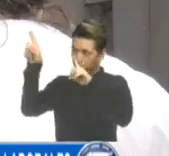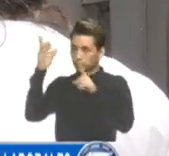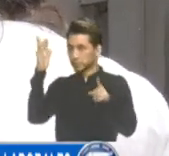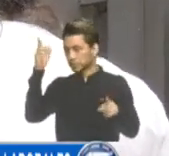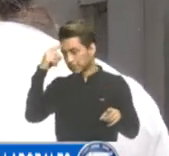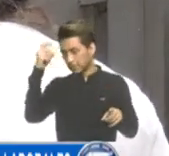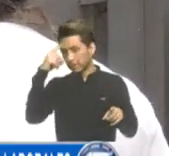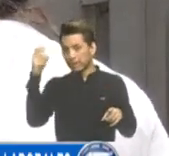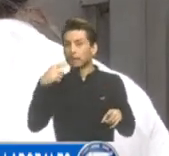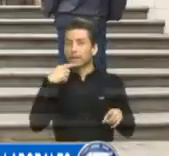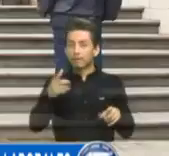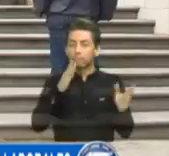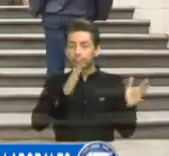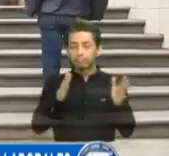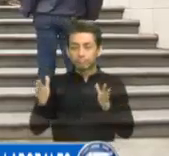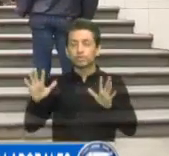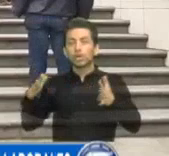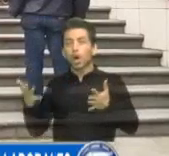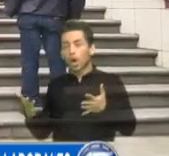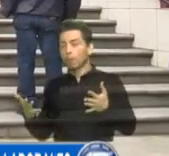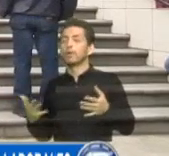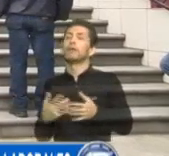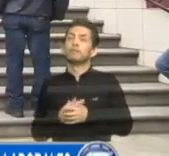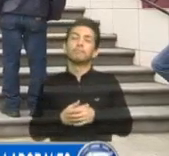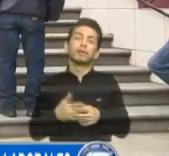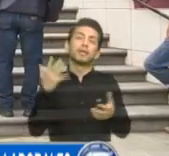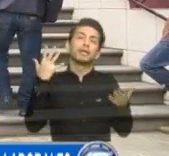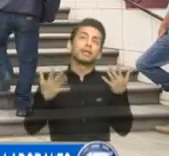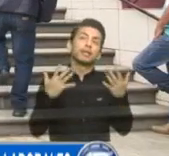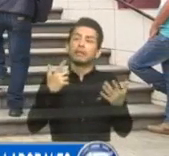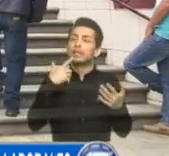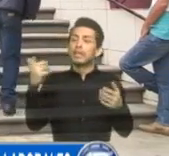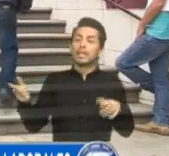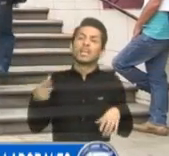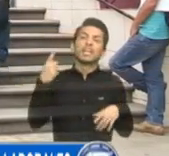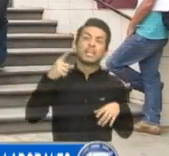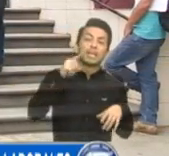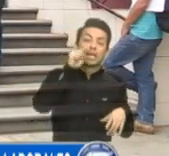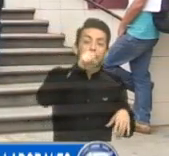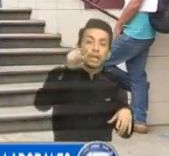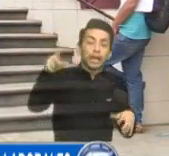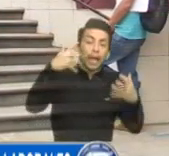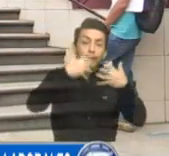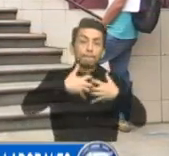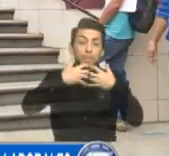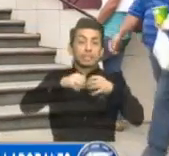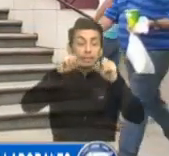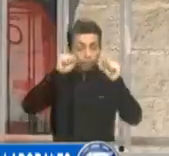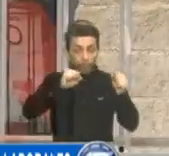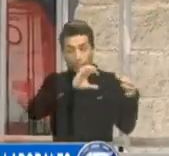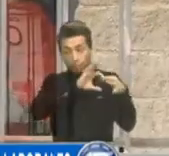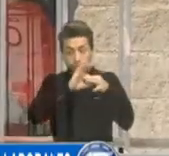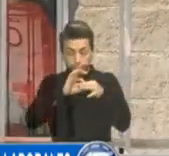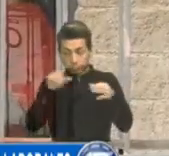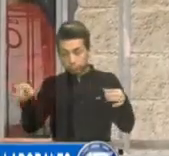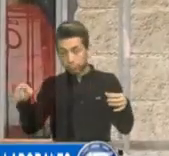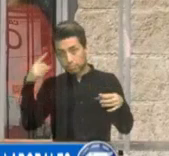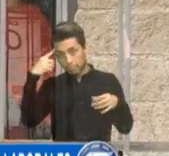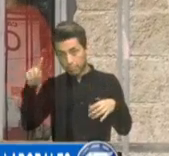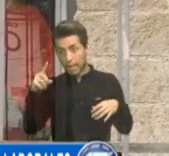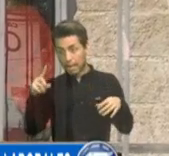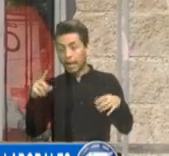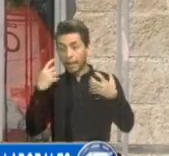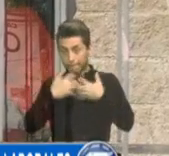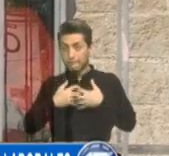ofrecer procesos de reclutamiento. Es por ello que para identificar a aquellas que sí tienen vinculación con la cartera de trabajo se espera lanzar